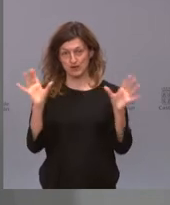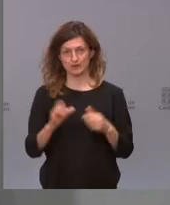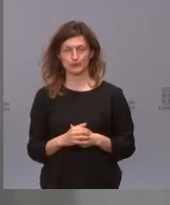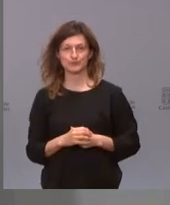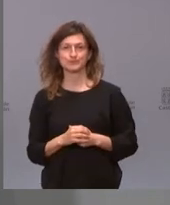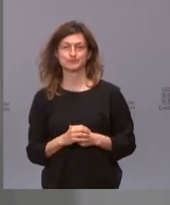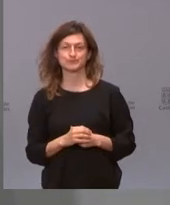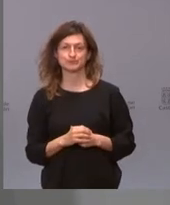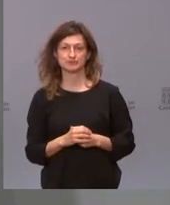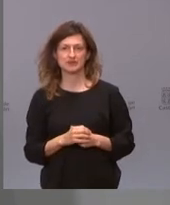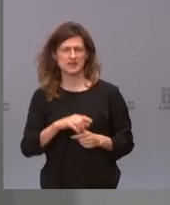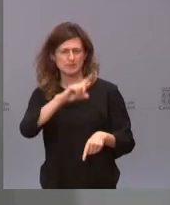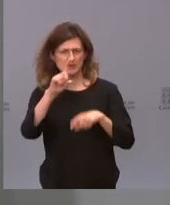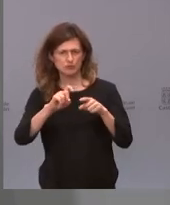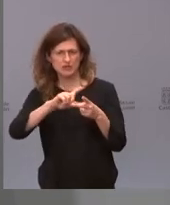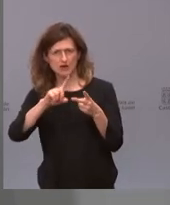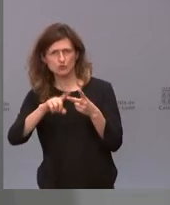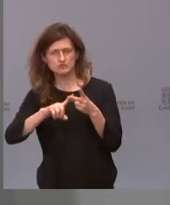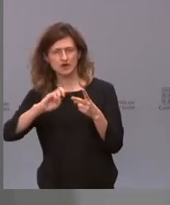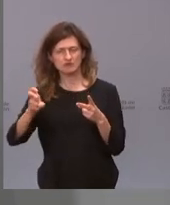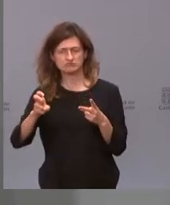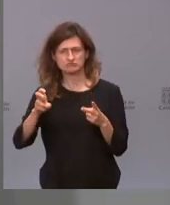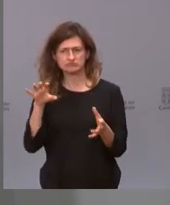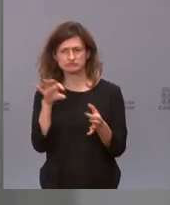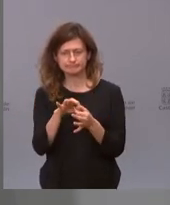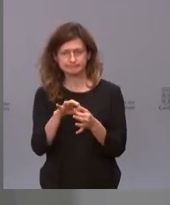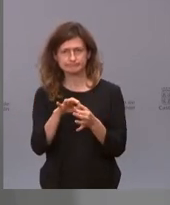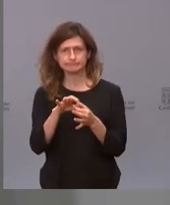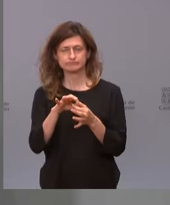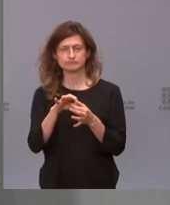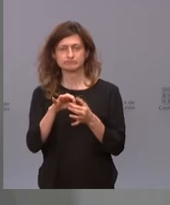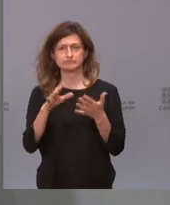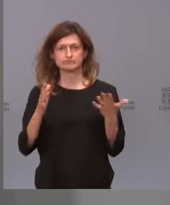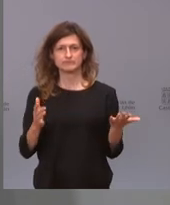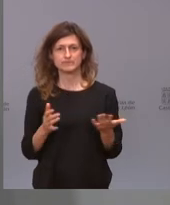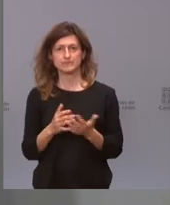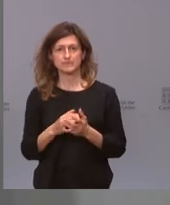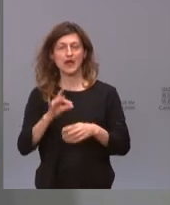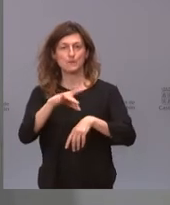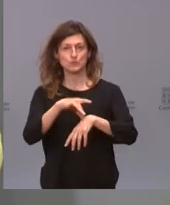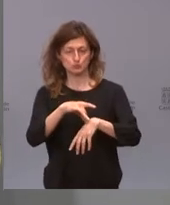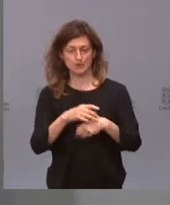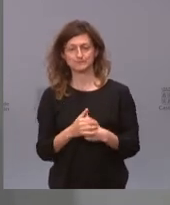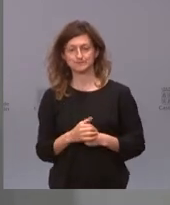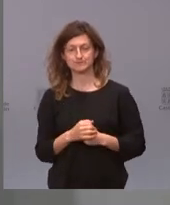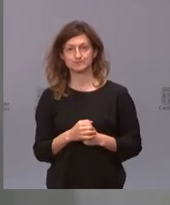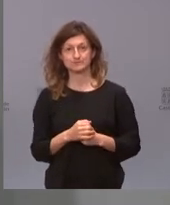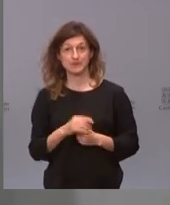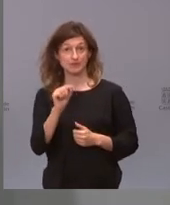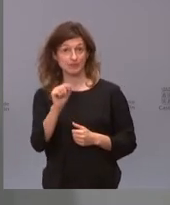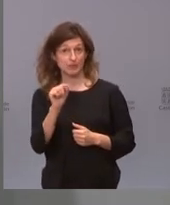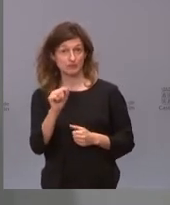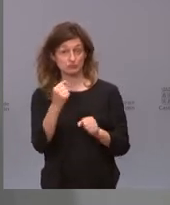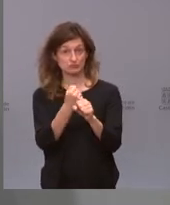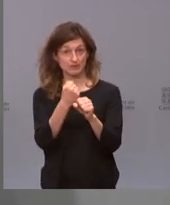La siguiente pregunta era en relación a las mutuas. De momento nosotros estamos trabajando